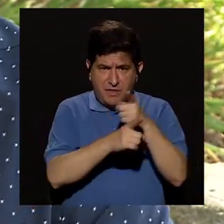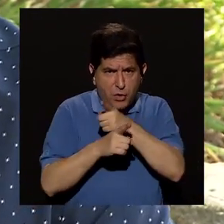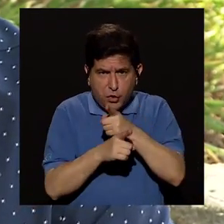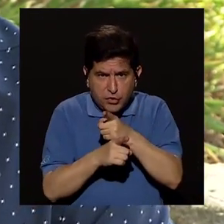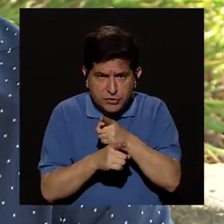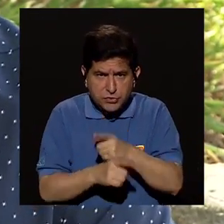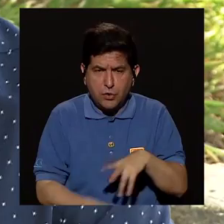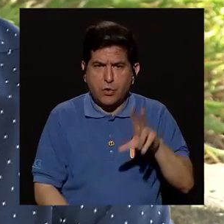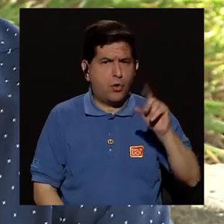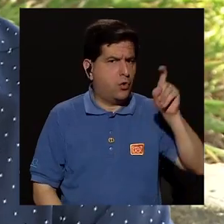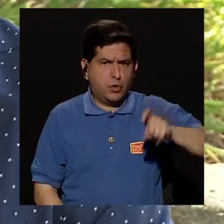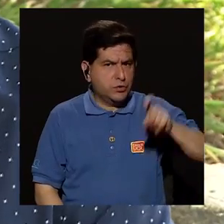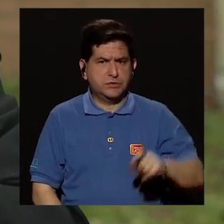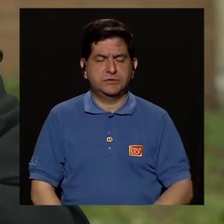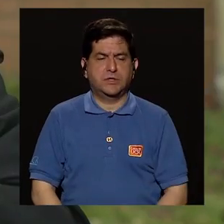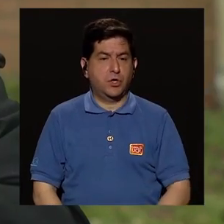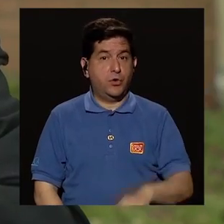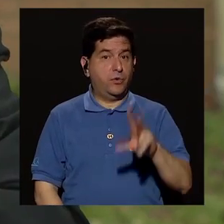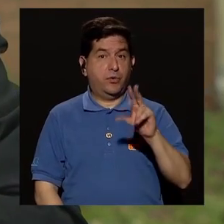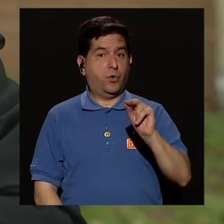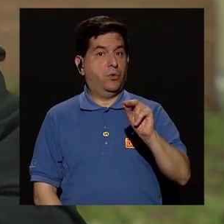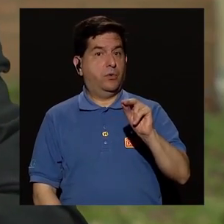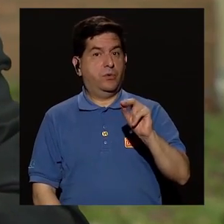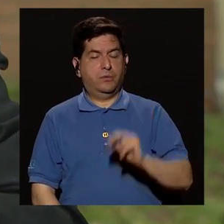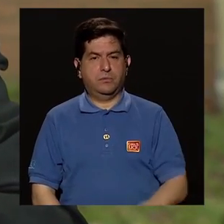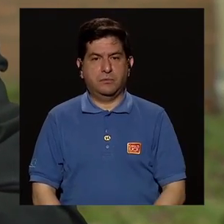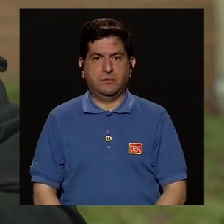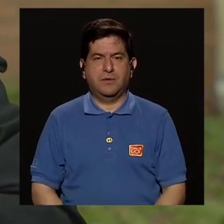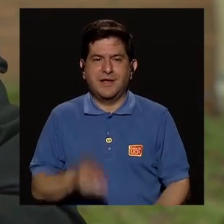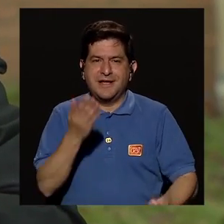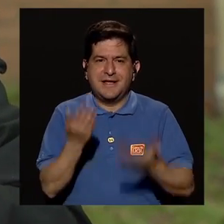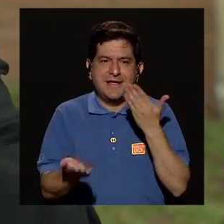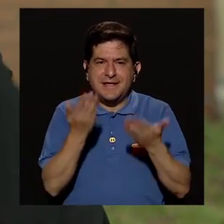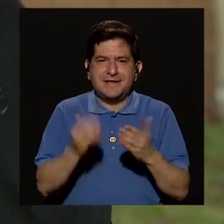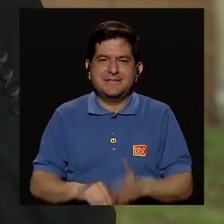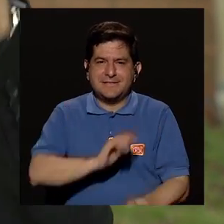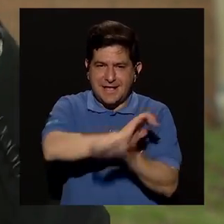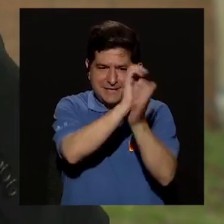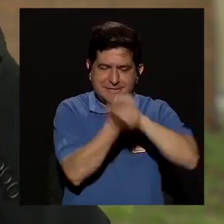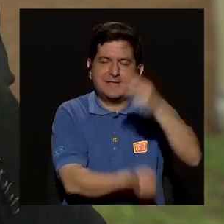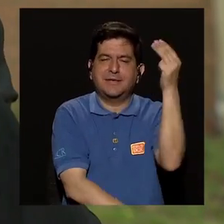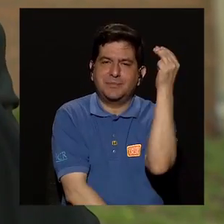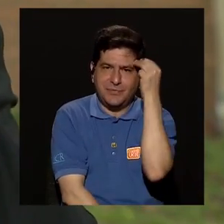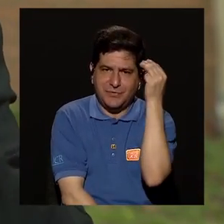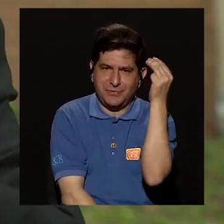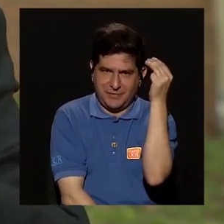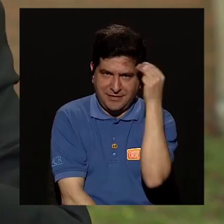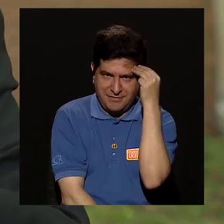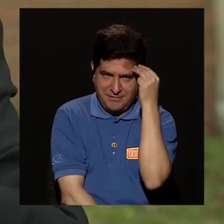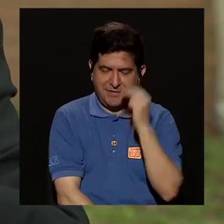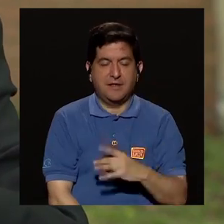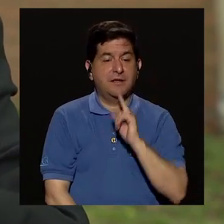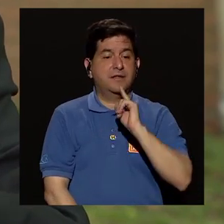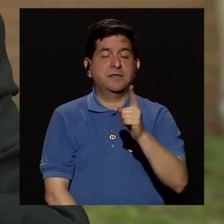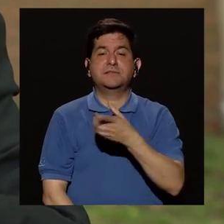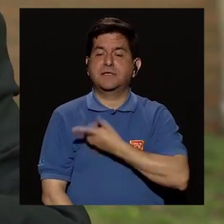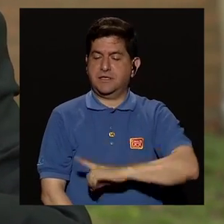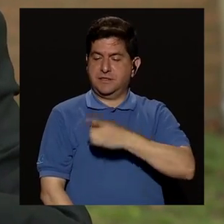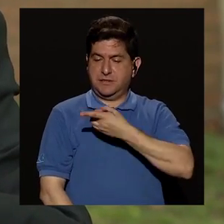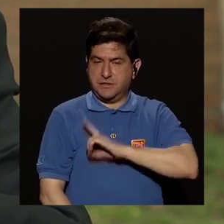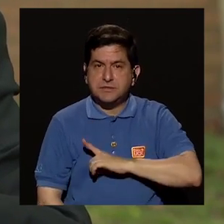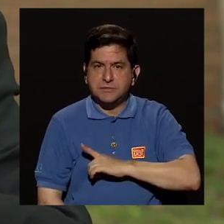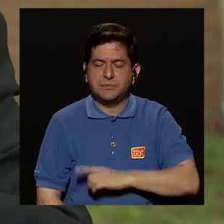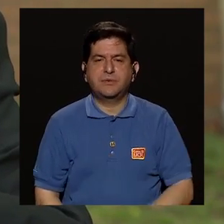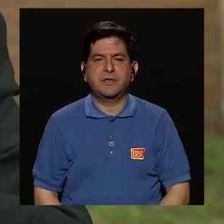correctiva o no necesariamente? No, más bien habría que hacer un cambio de mentalidad para decir que la